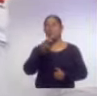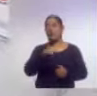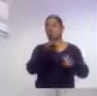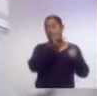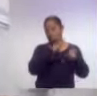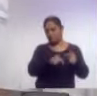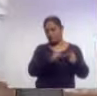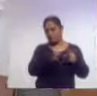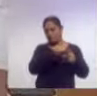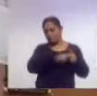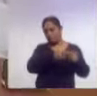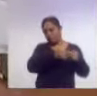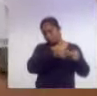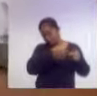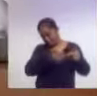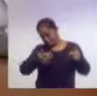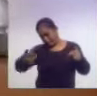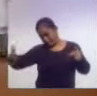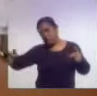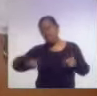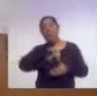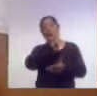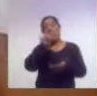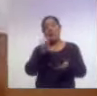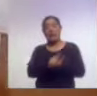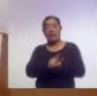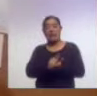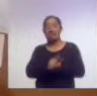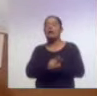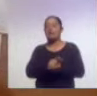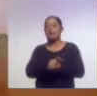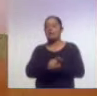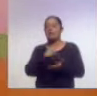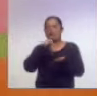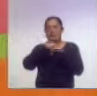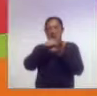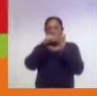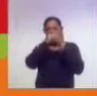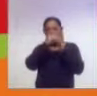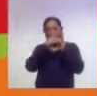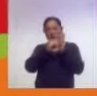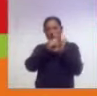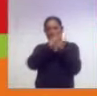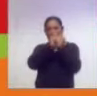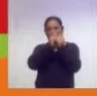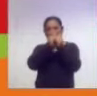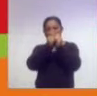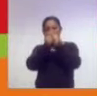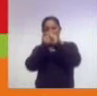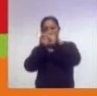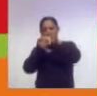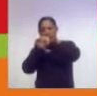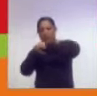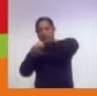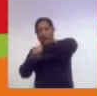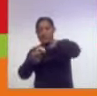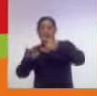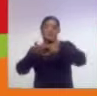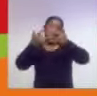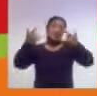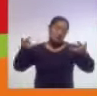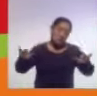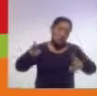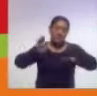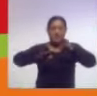momento, bueno, pues, la legislación obviamente se va adaptando, ¿no?, al contexto, a la historia y, bueno, recordamos que hace